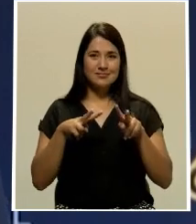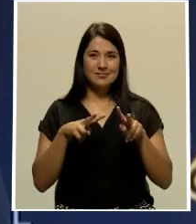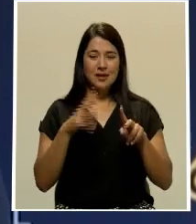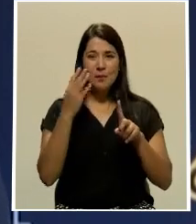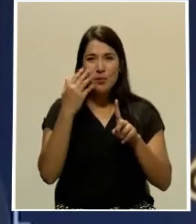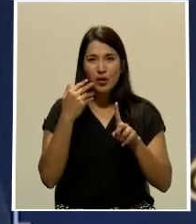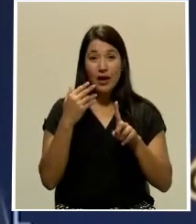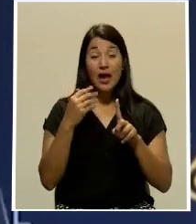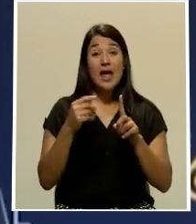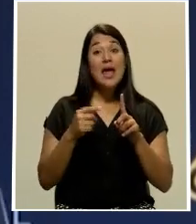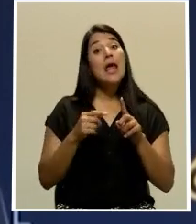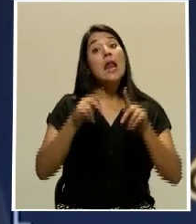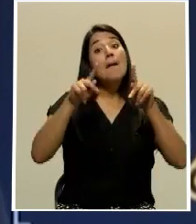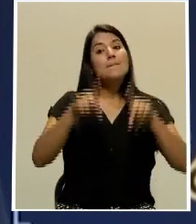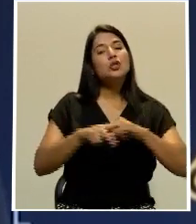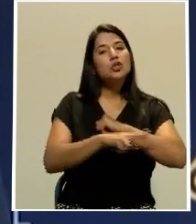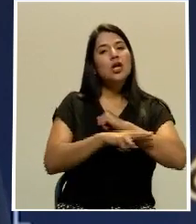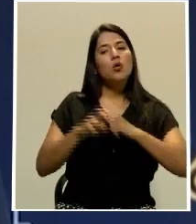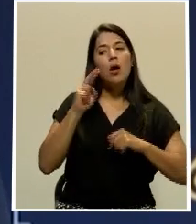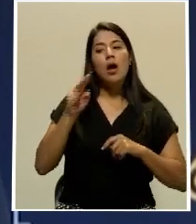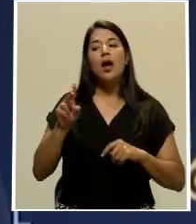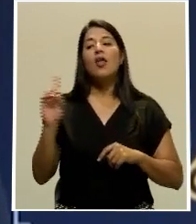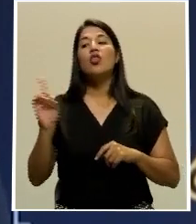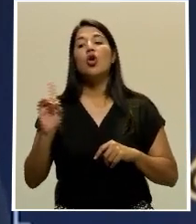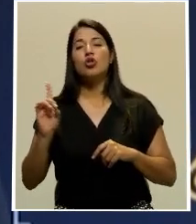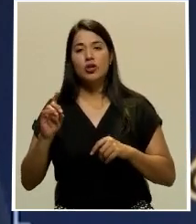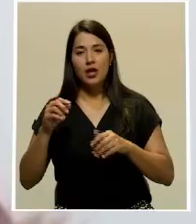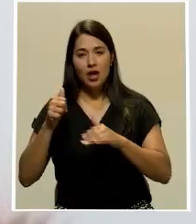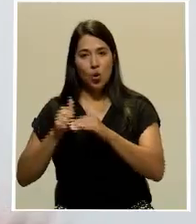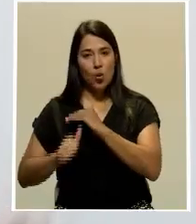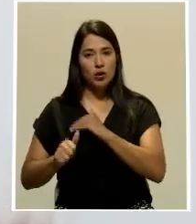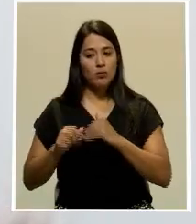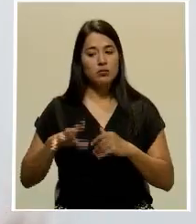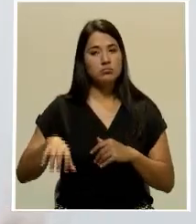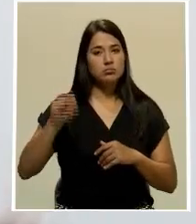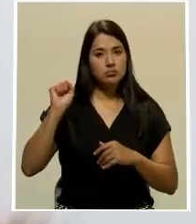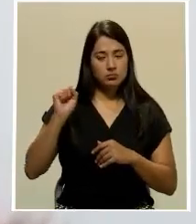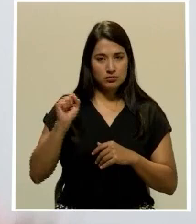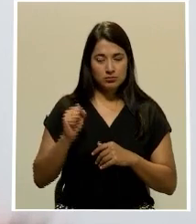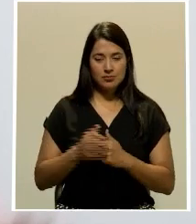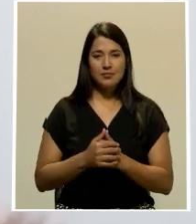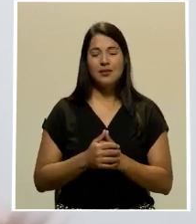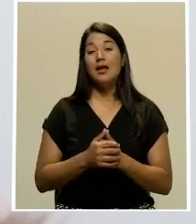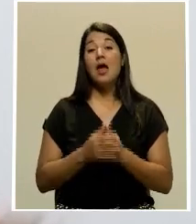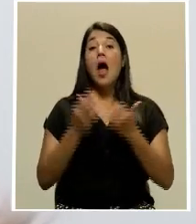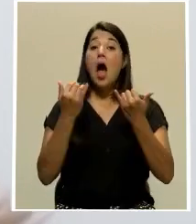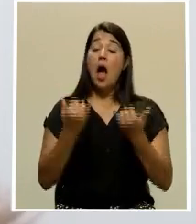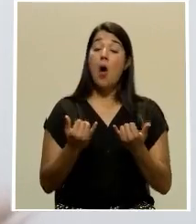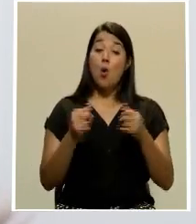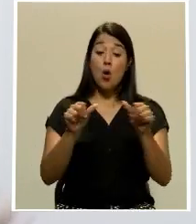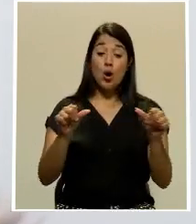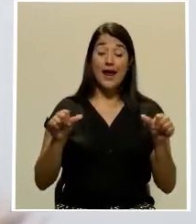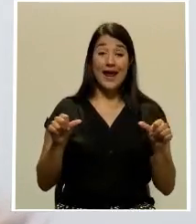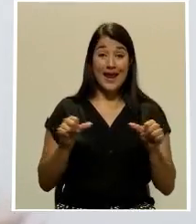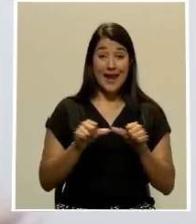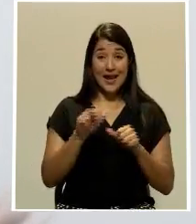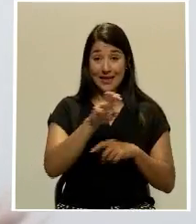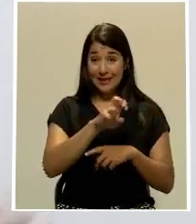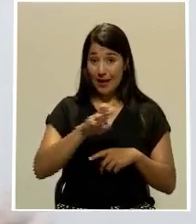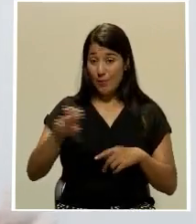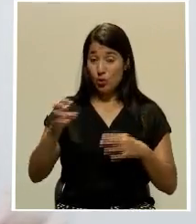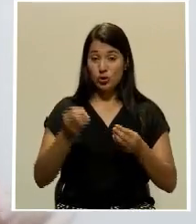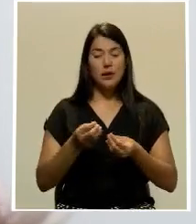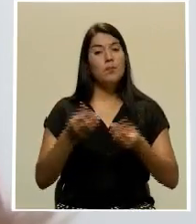es viendo dónde fue que usted guardó su aparato celular para después sustraerlo. Evidentemente, el sector de transporte público no se